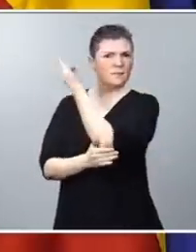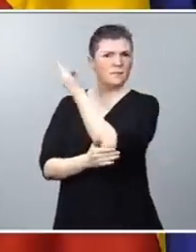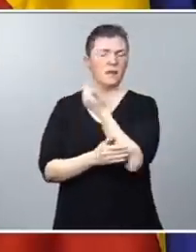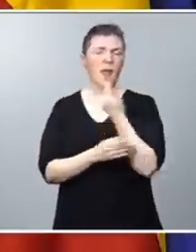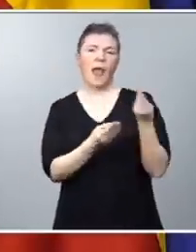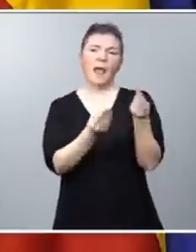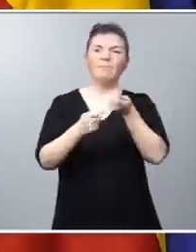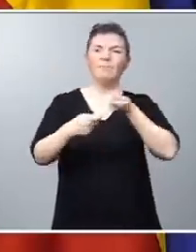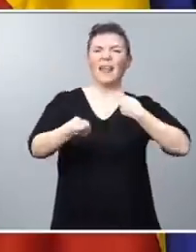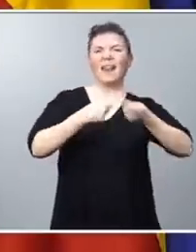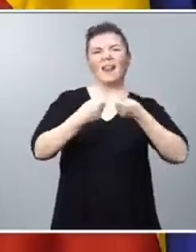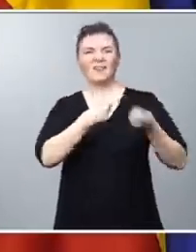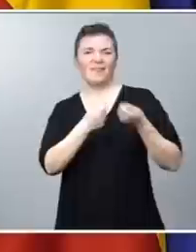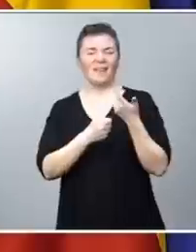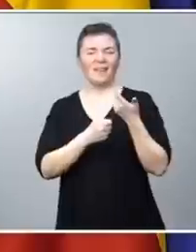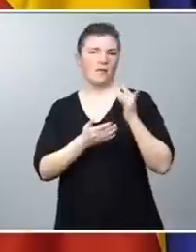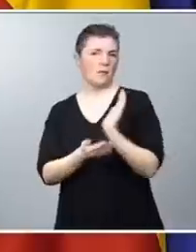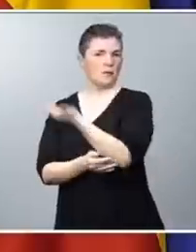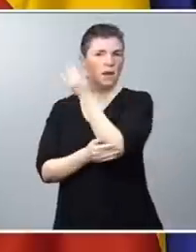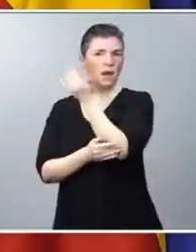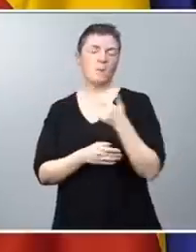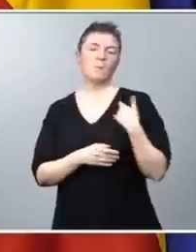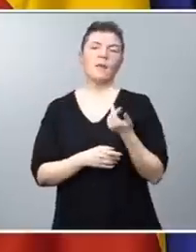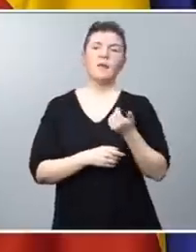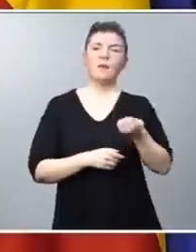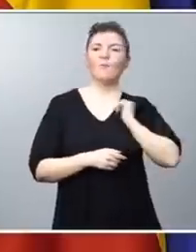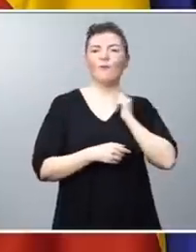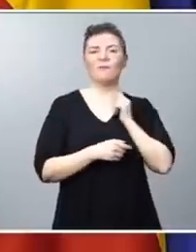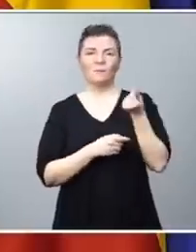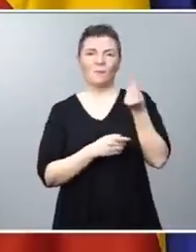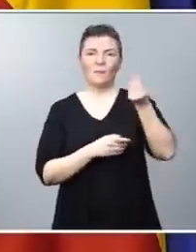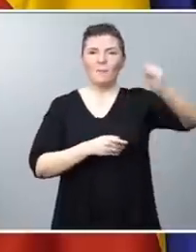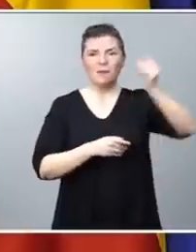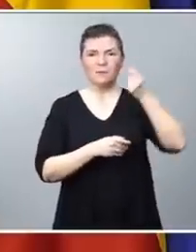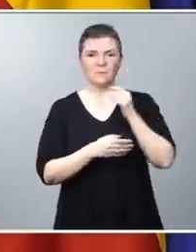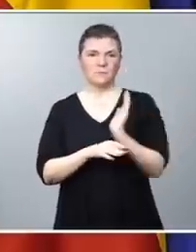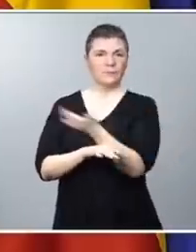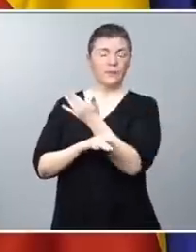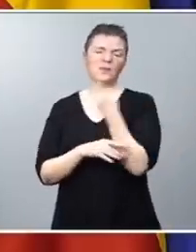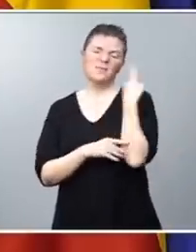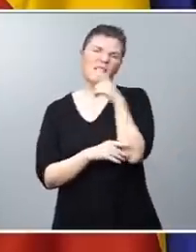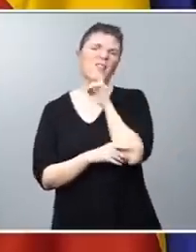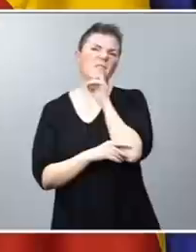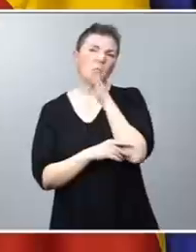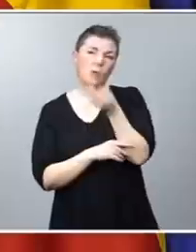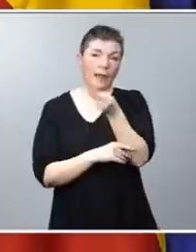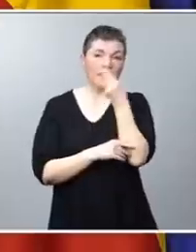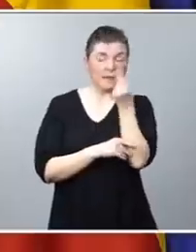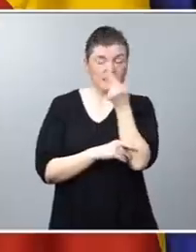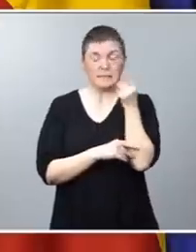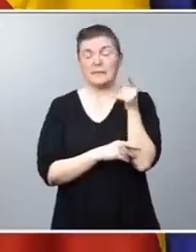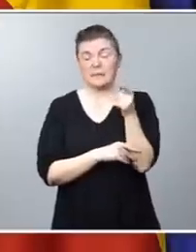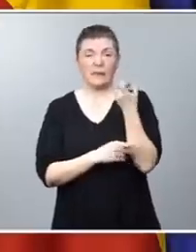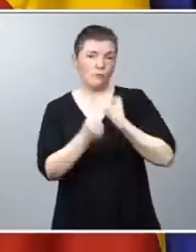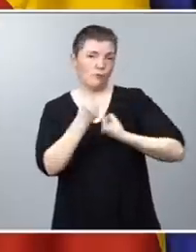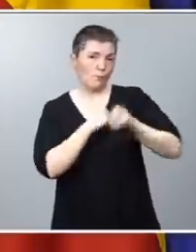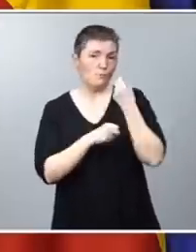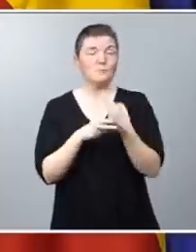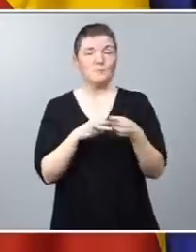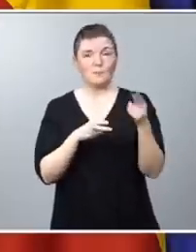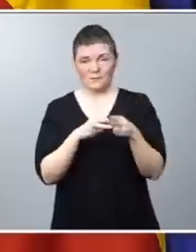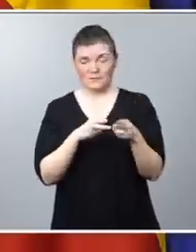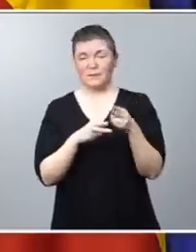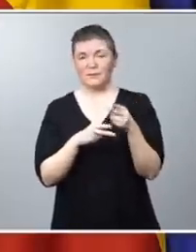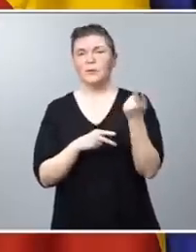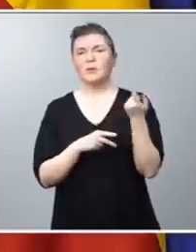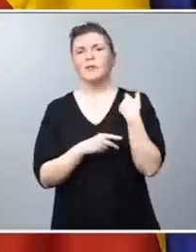los pelotazos urbanísticos. Sabemos que va a ser difícil porque los intereses interpuestos económicos y políticos son muy